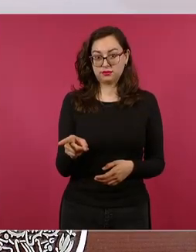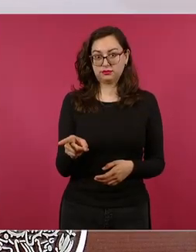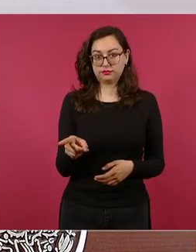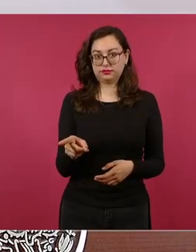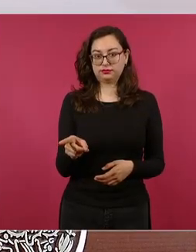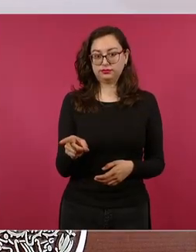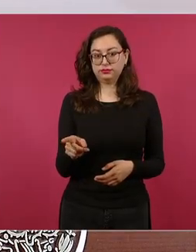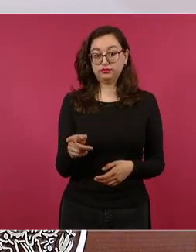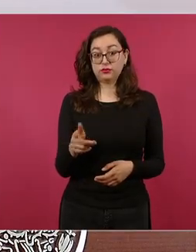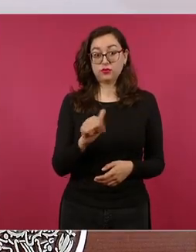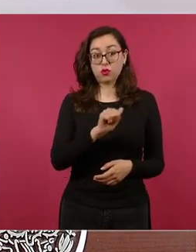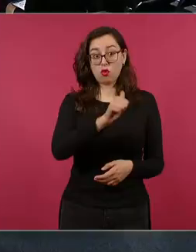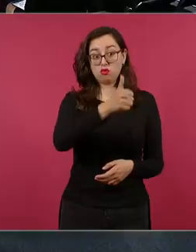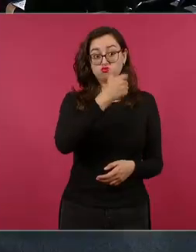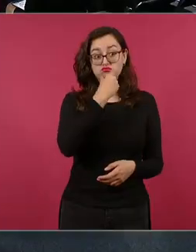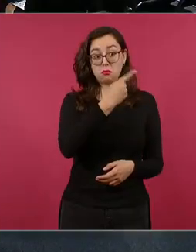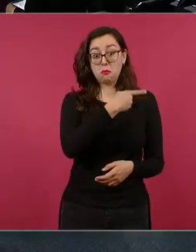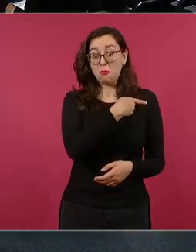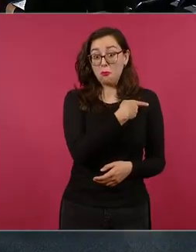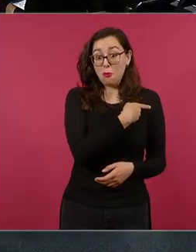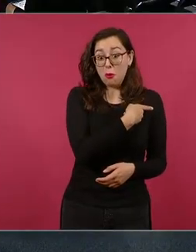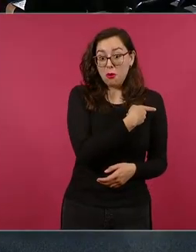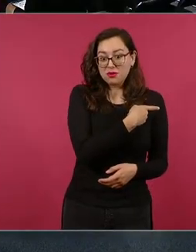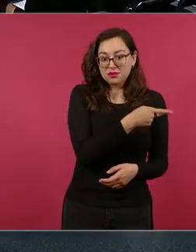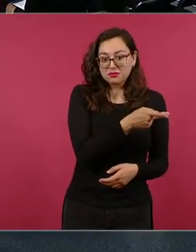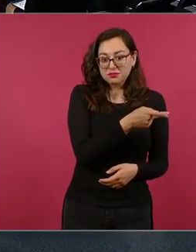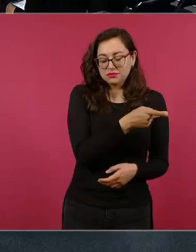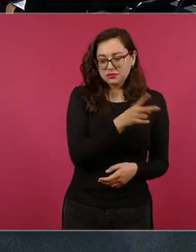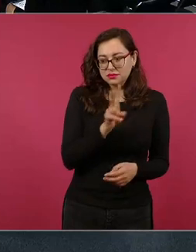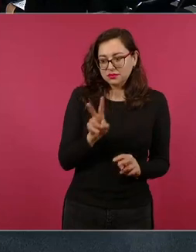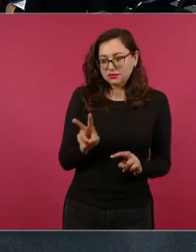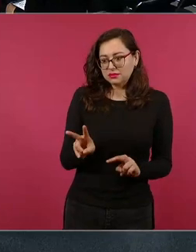porque eso es México